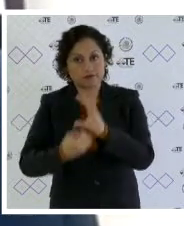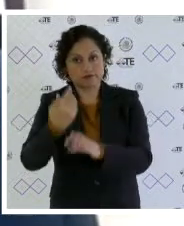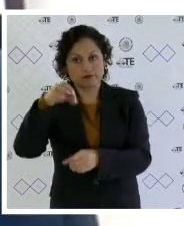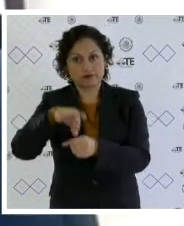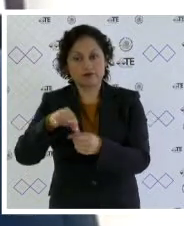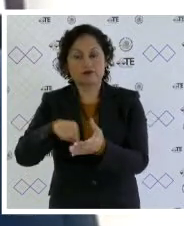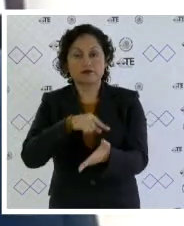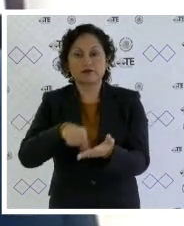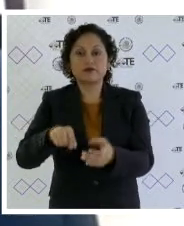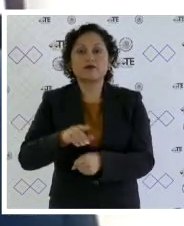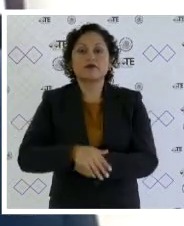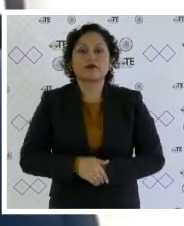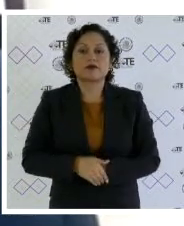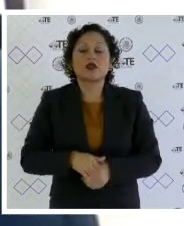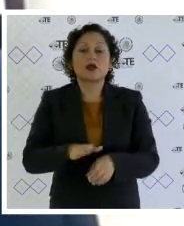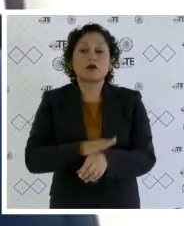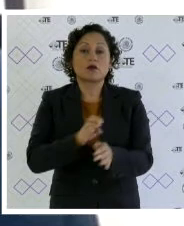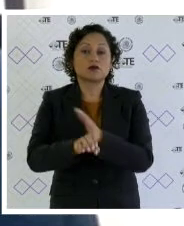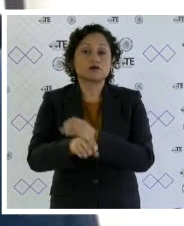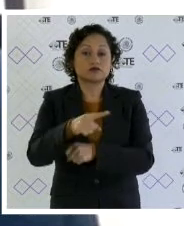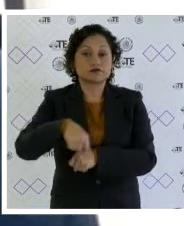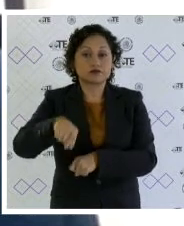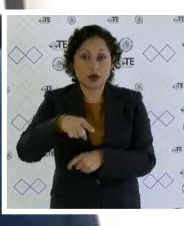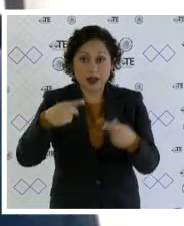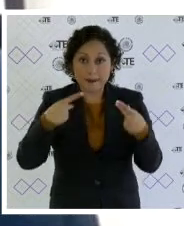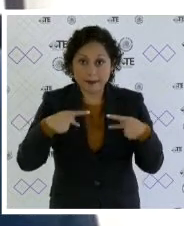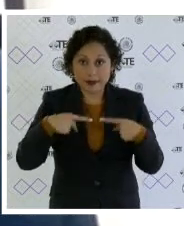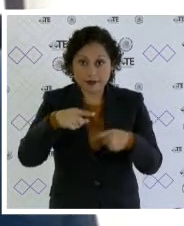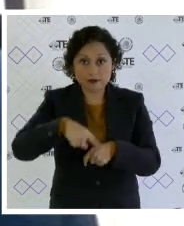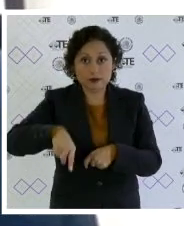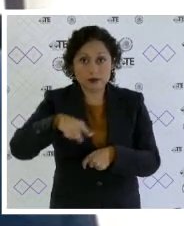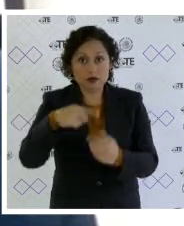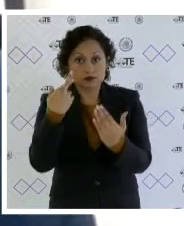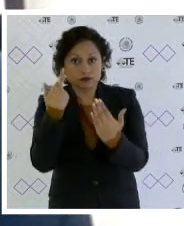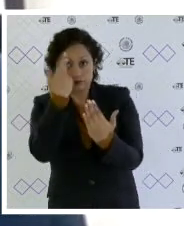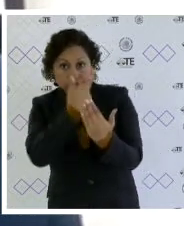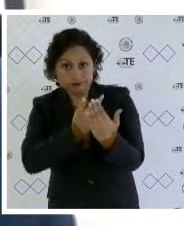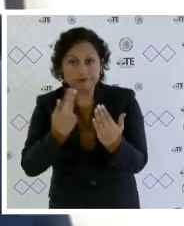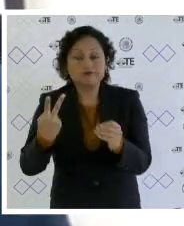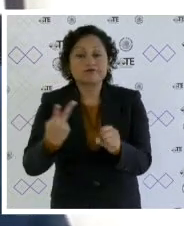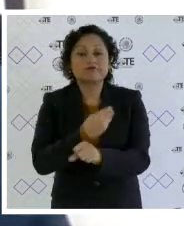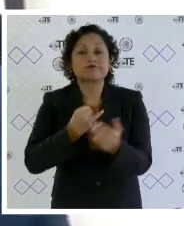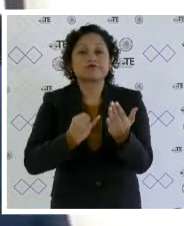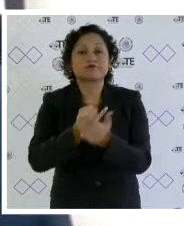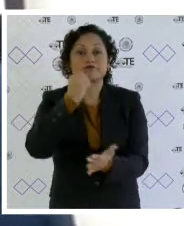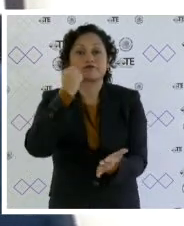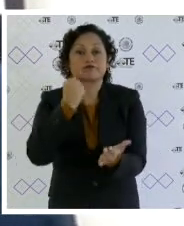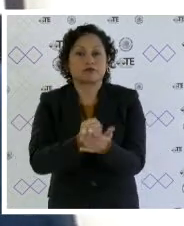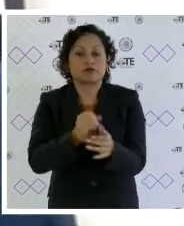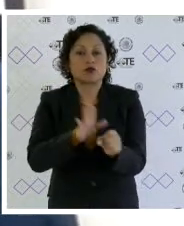pretensión de la parte actora radica en que este tribunal analice las irregularidades aducidas se considera que